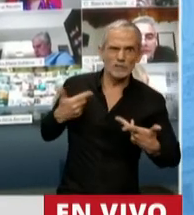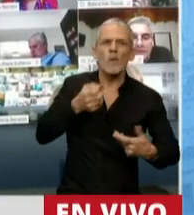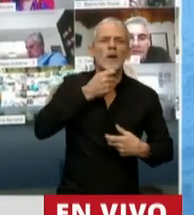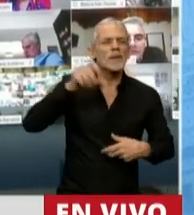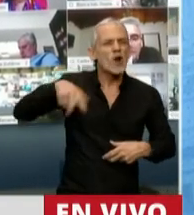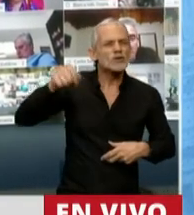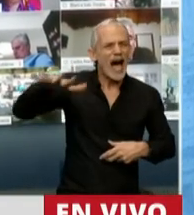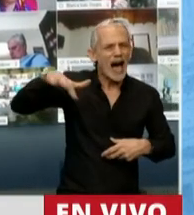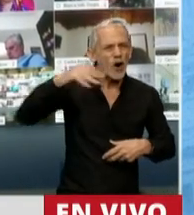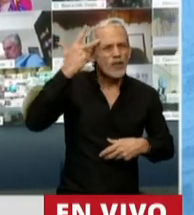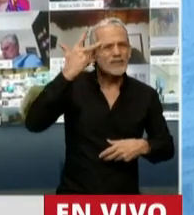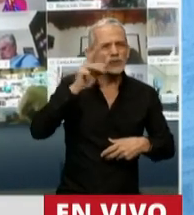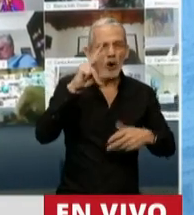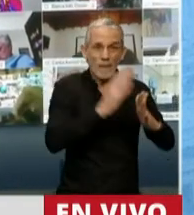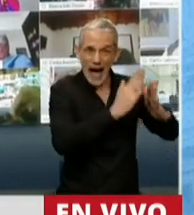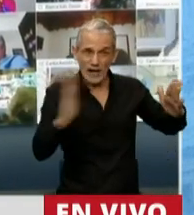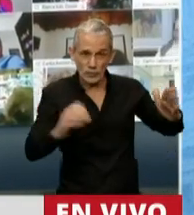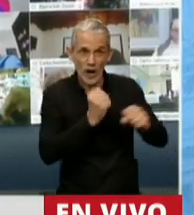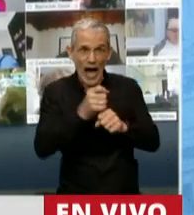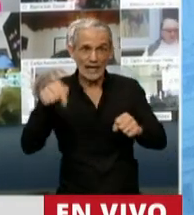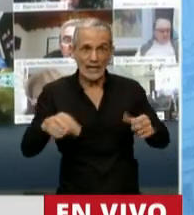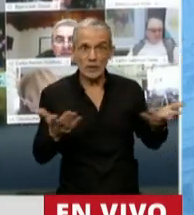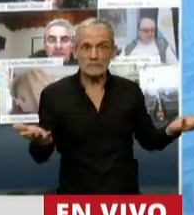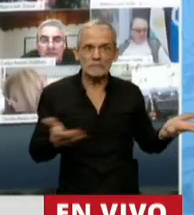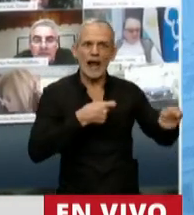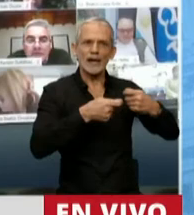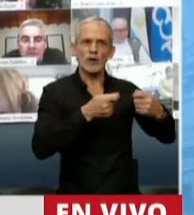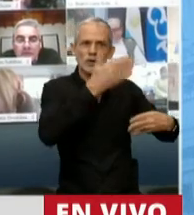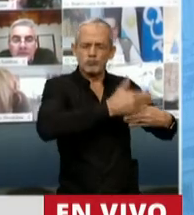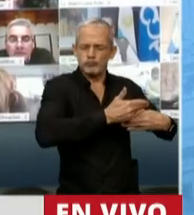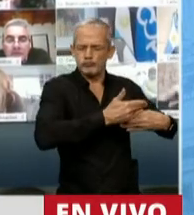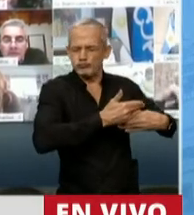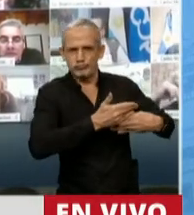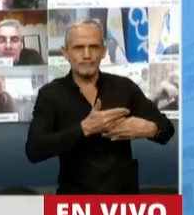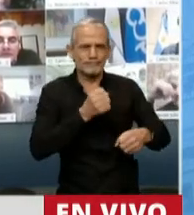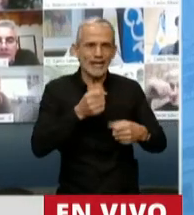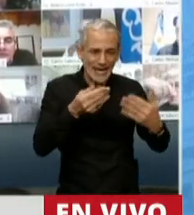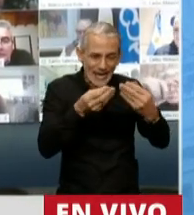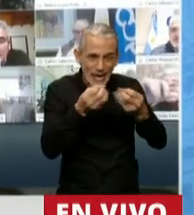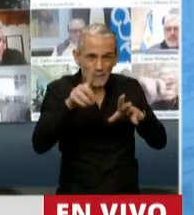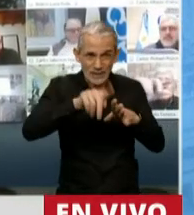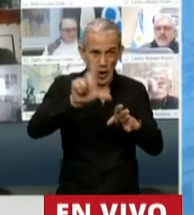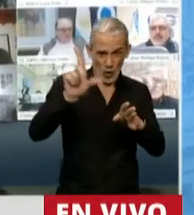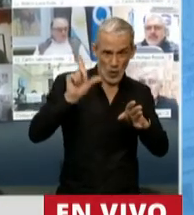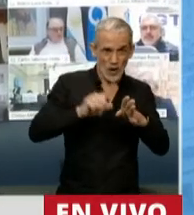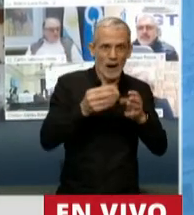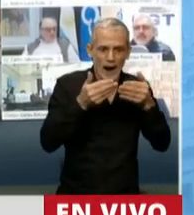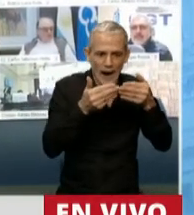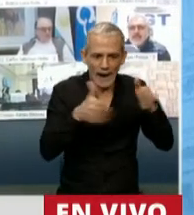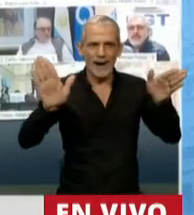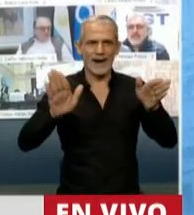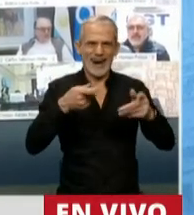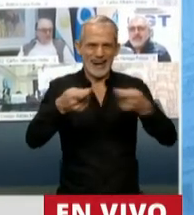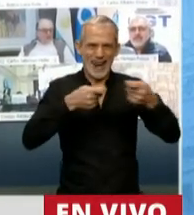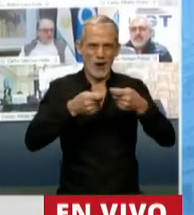Chaco, desde el 18 de marzo, estábamos con todos los negocios cerrados y recién a partir de este lunes se ha comenzado